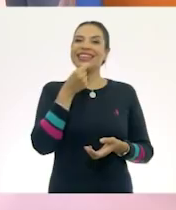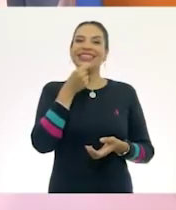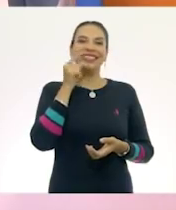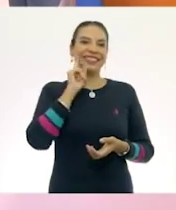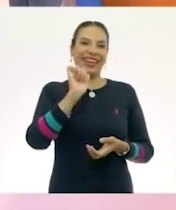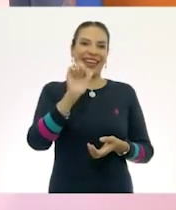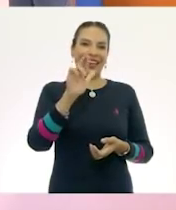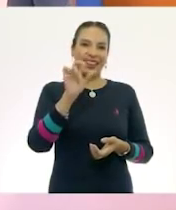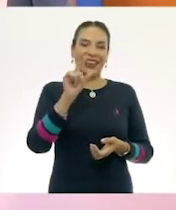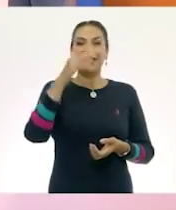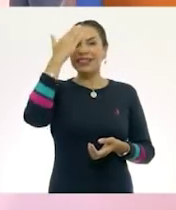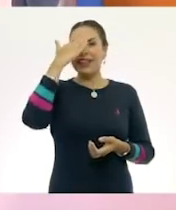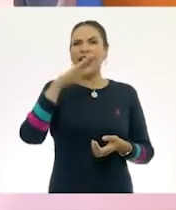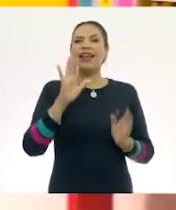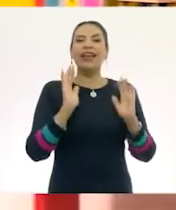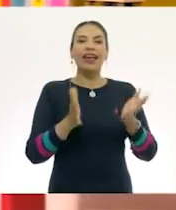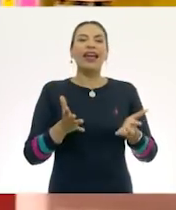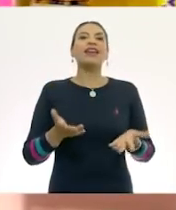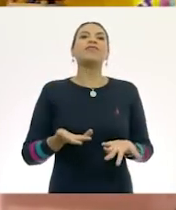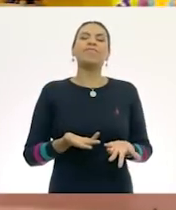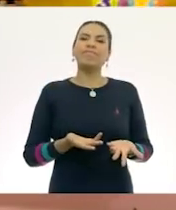Bueno, pues ya sabemos entonces.